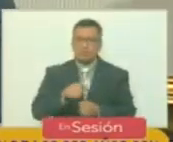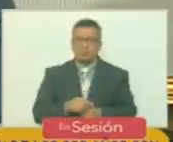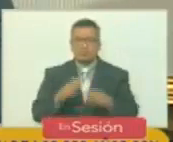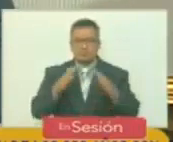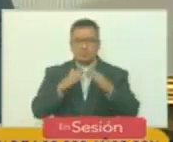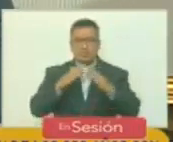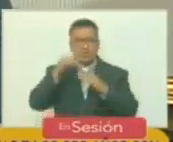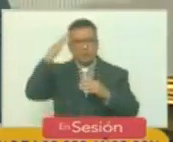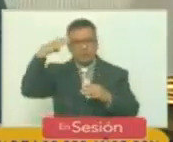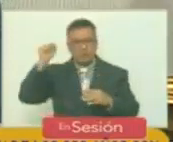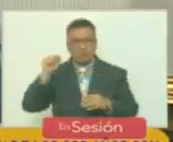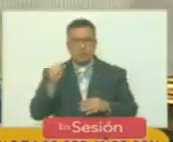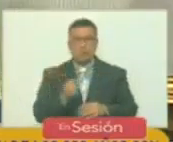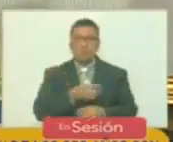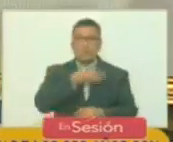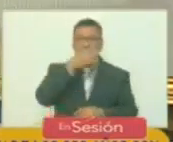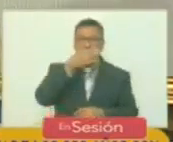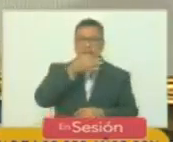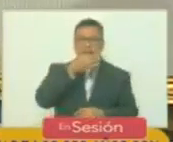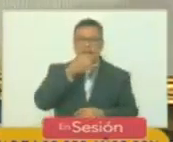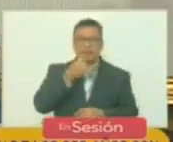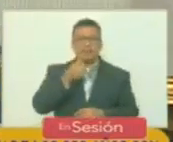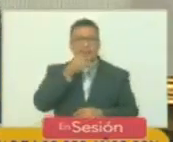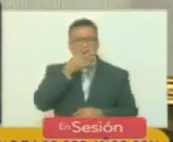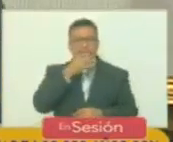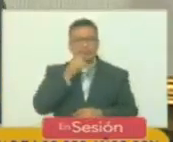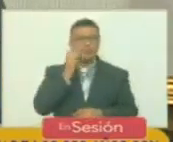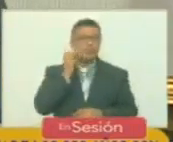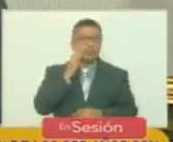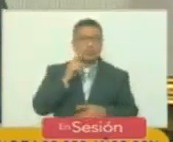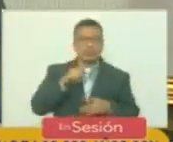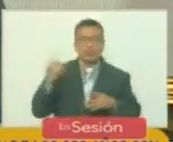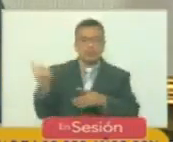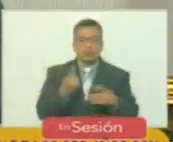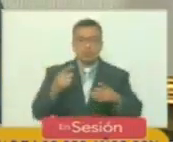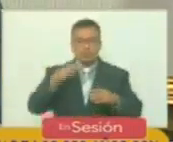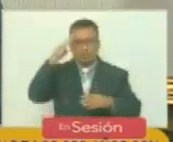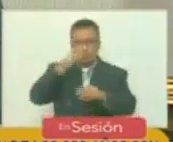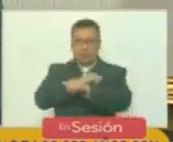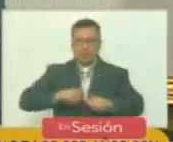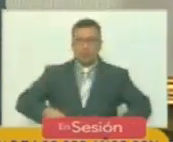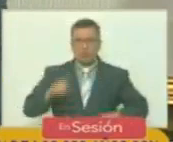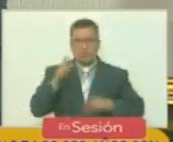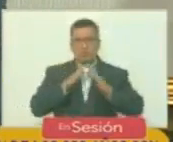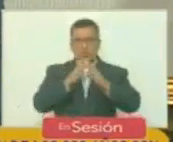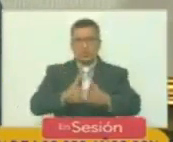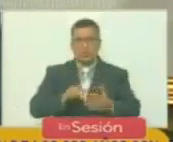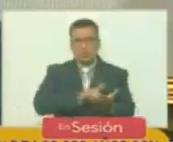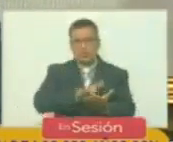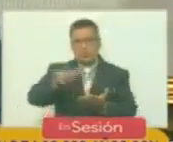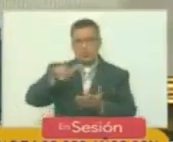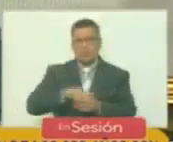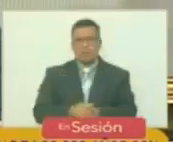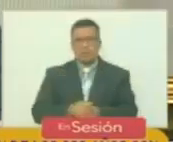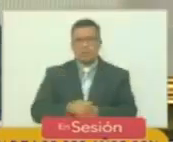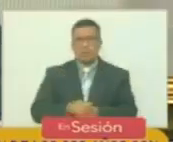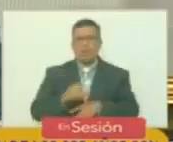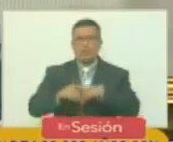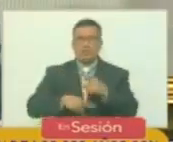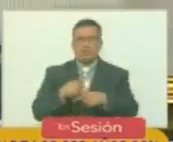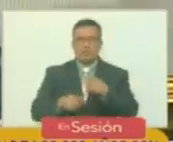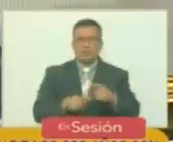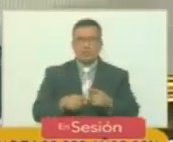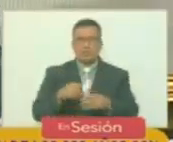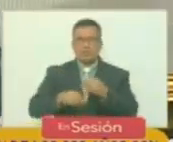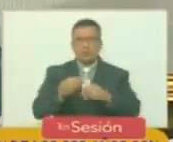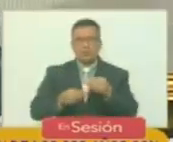casa de los sueños azules porque ambos provienen del mundo militar uno como marino otro como aviador vamos a proceder a